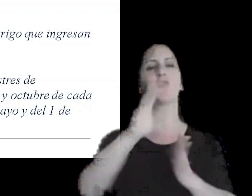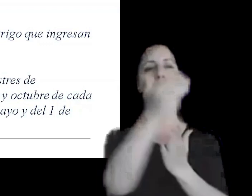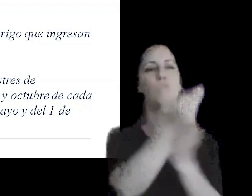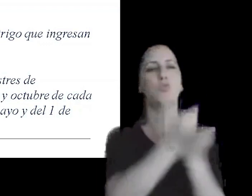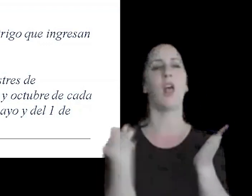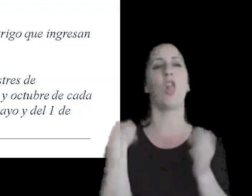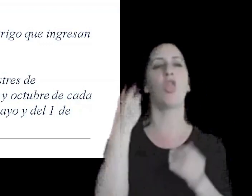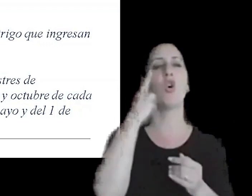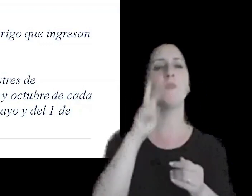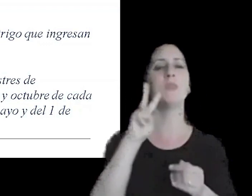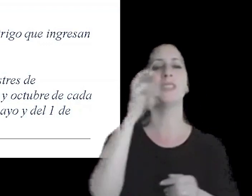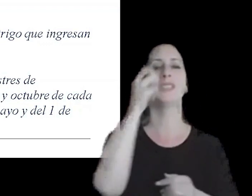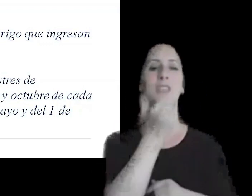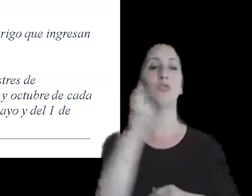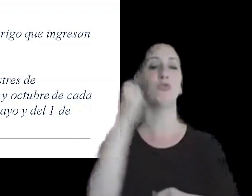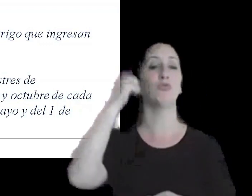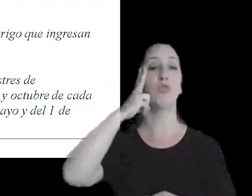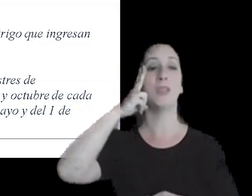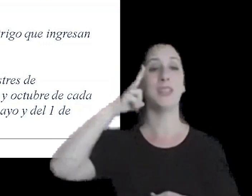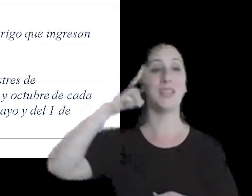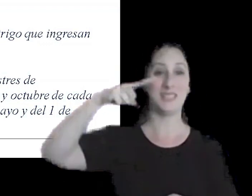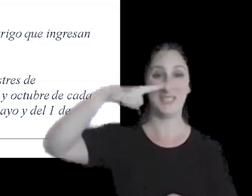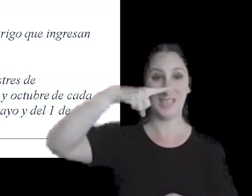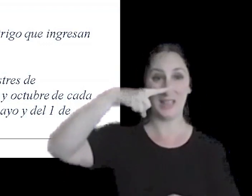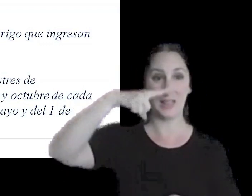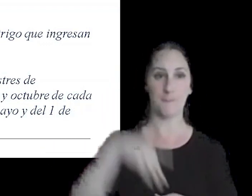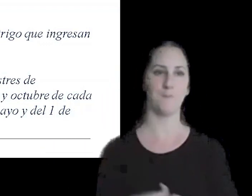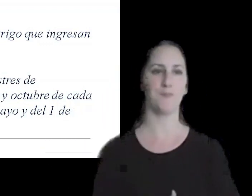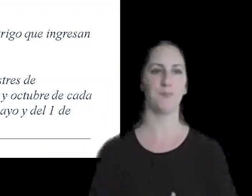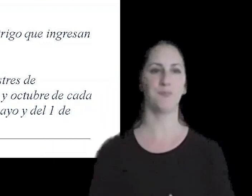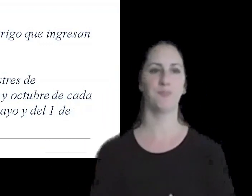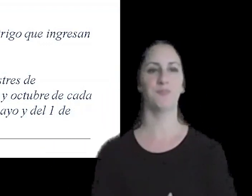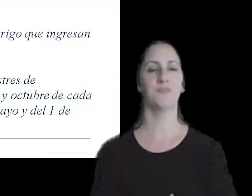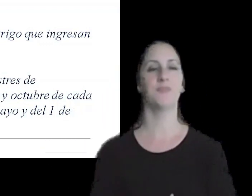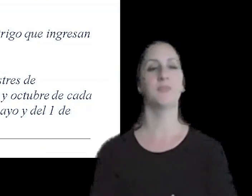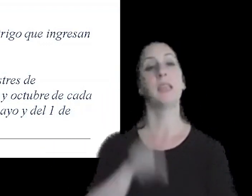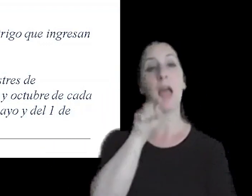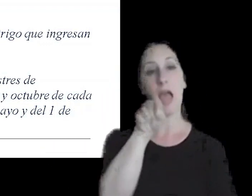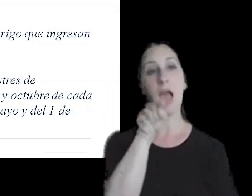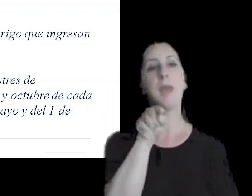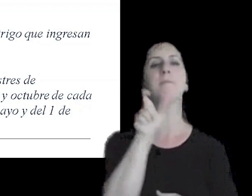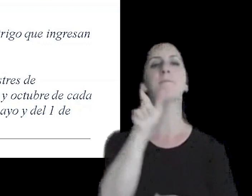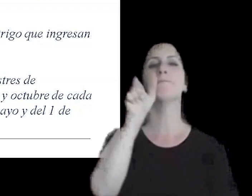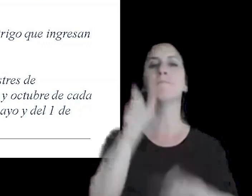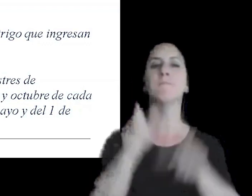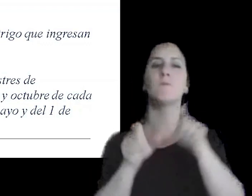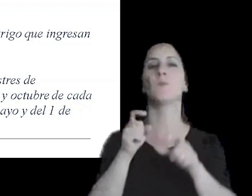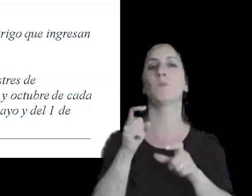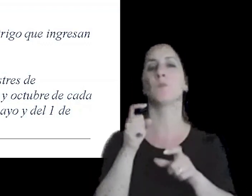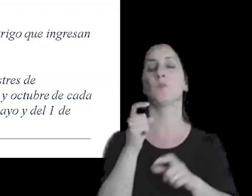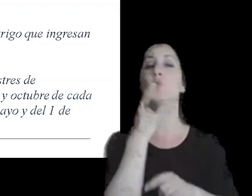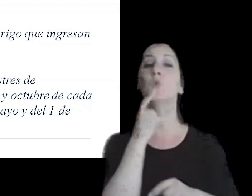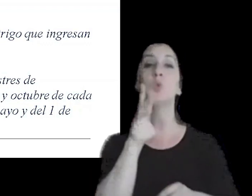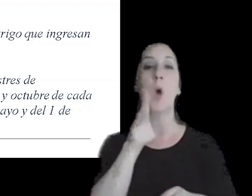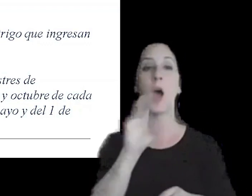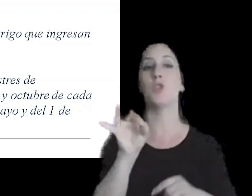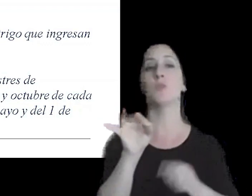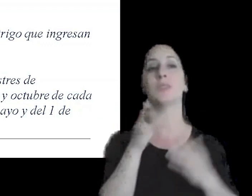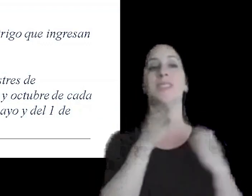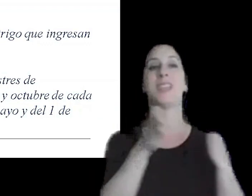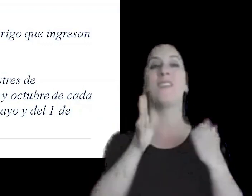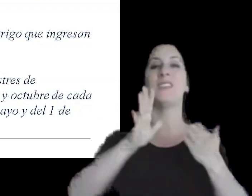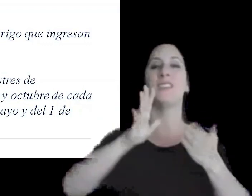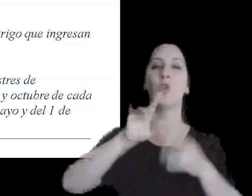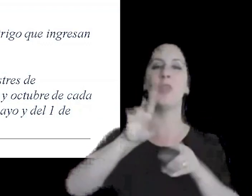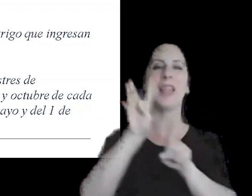2697 donde era aplicable a usuarios del régimen por servicio de molienda de